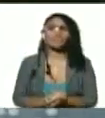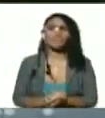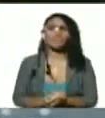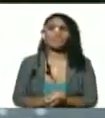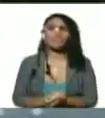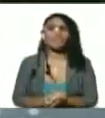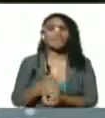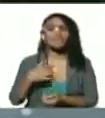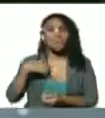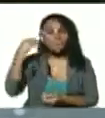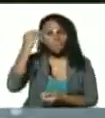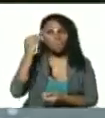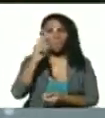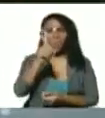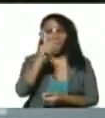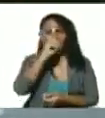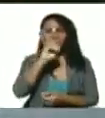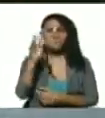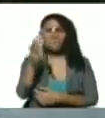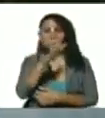yo creo que como un año